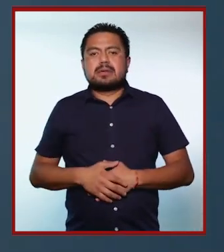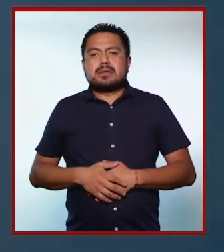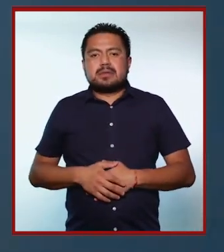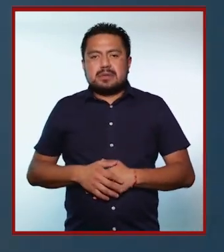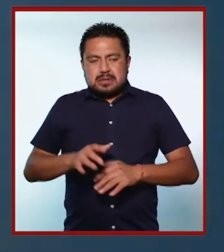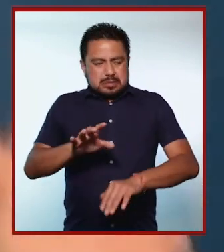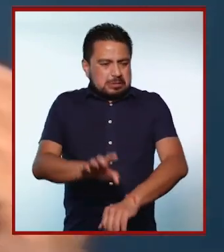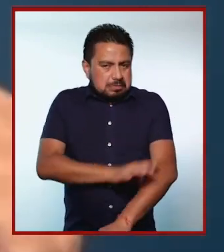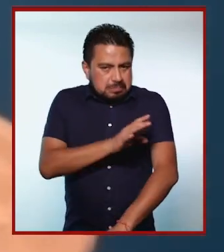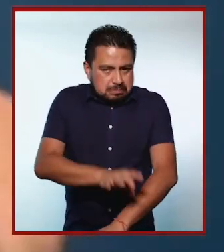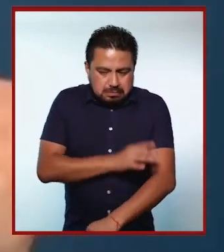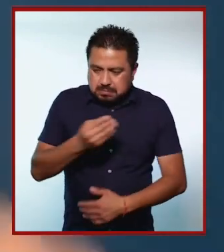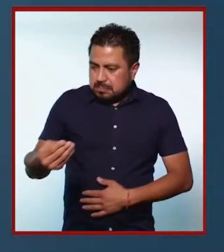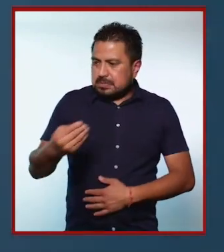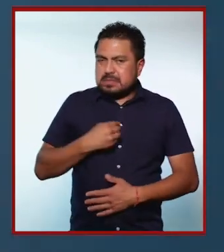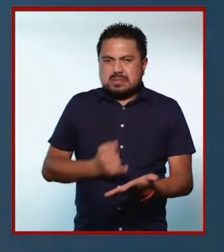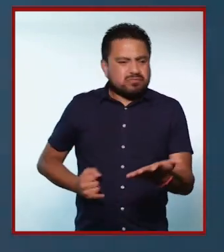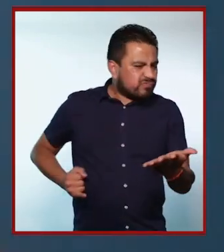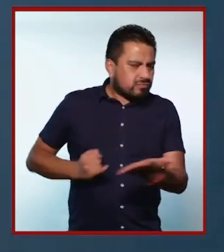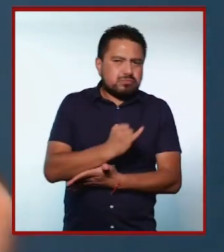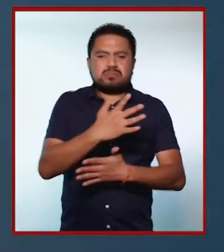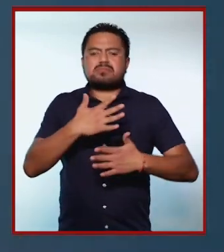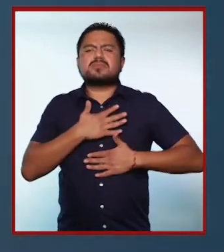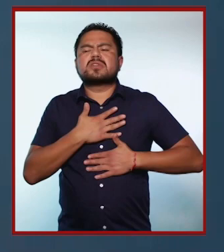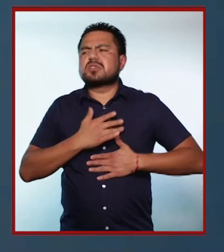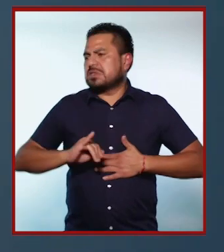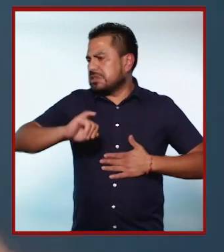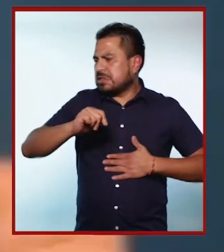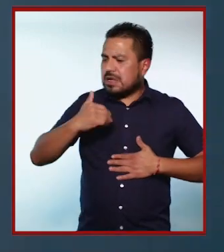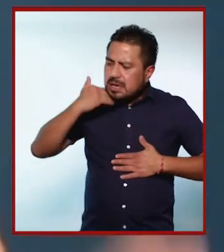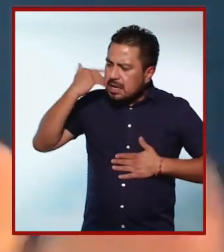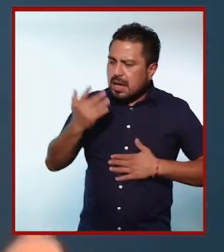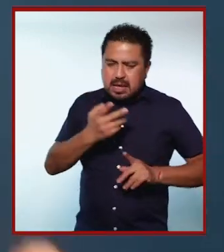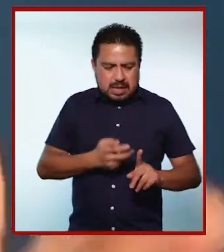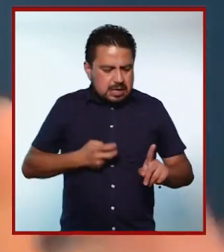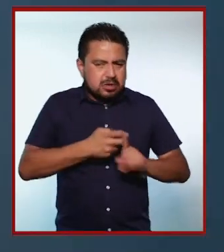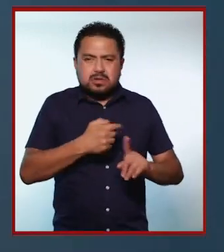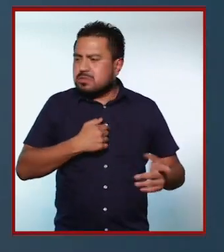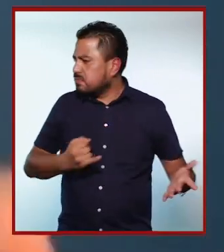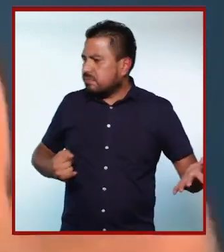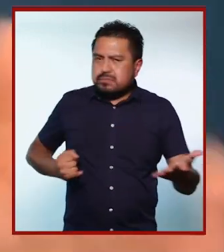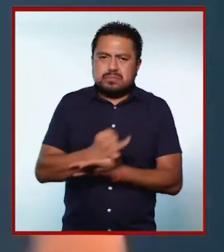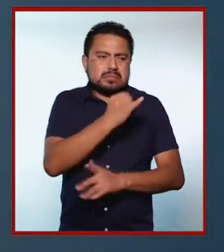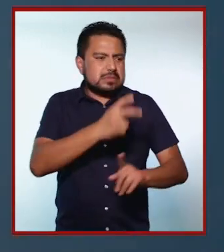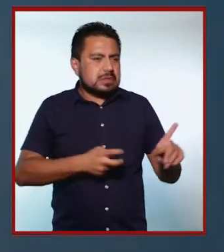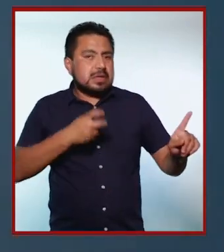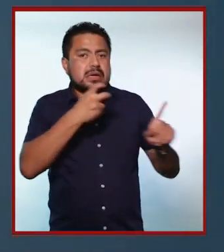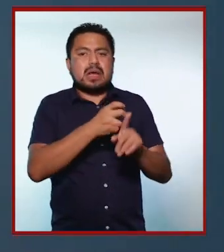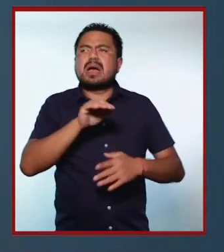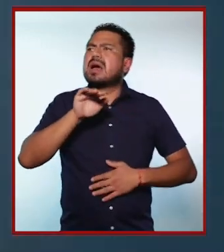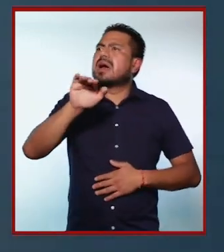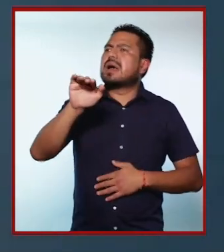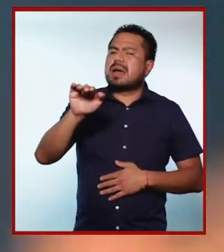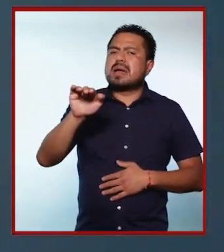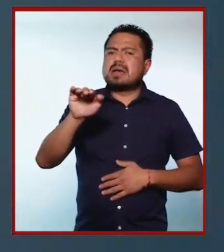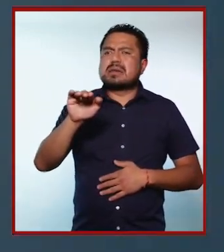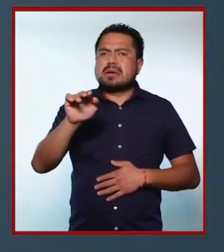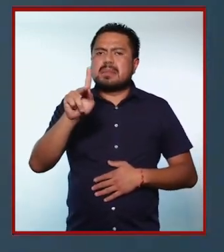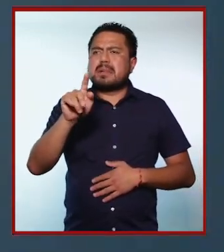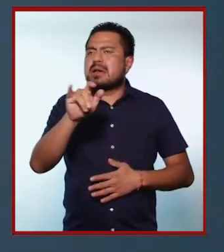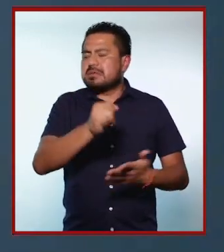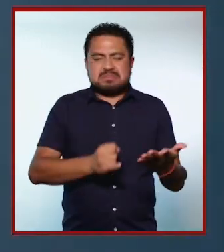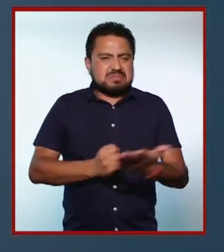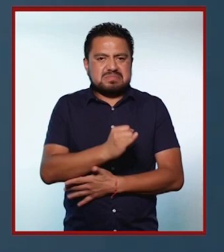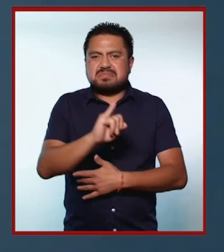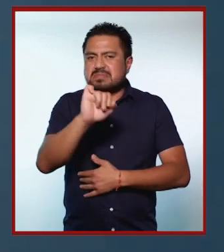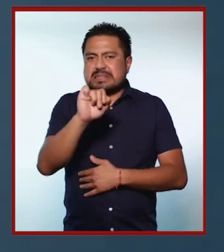energía y esta decisión de decir, yo quiero esto, yo decido esto, independientemente